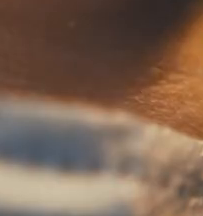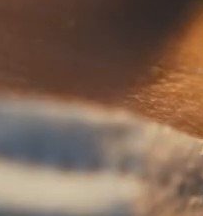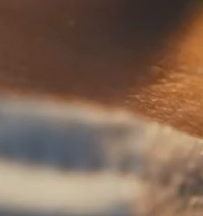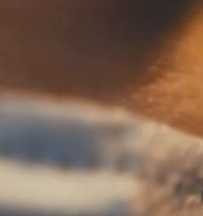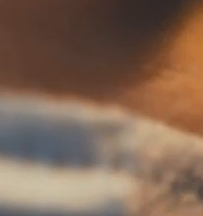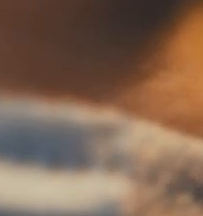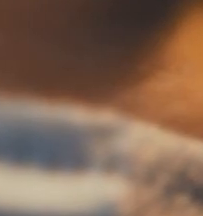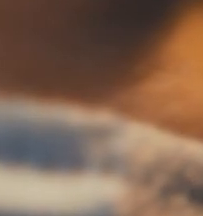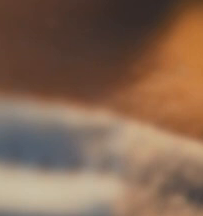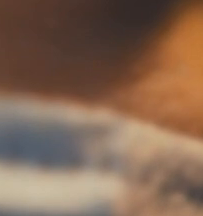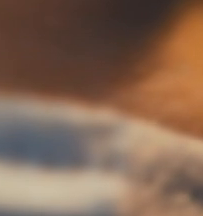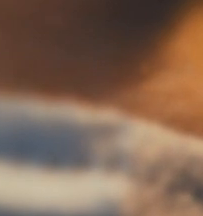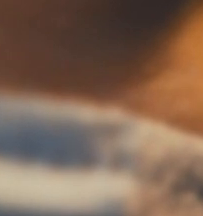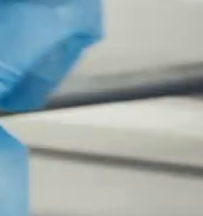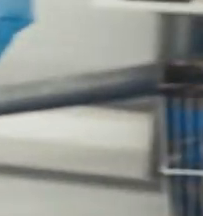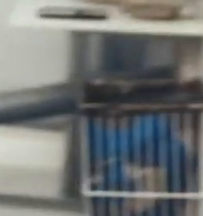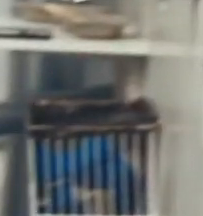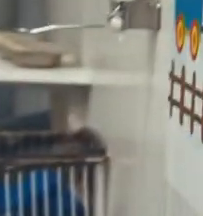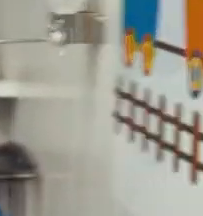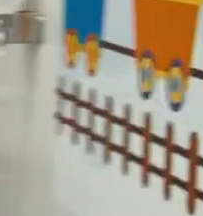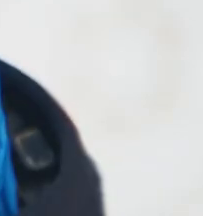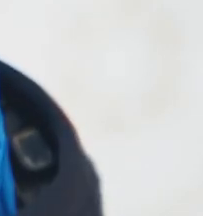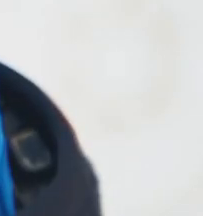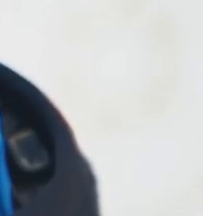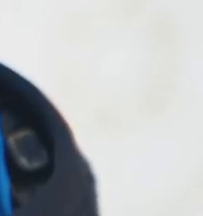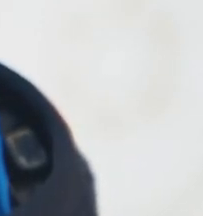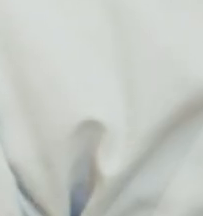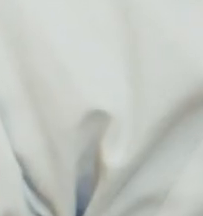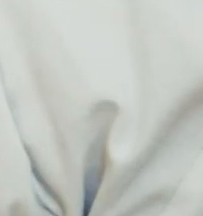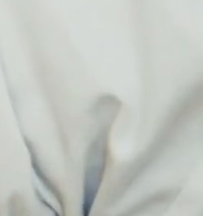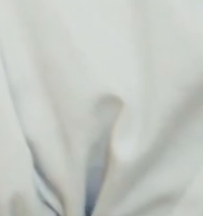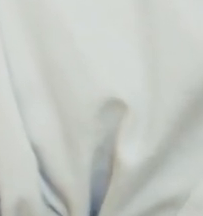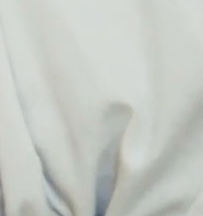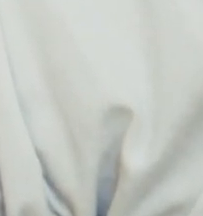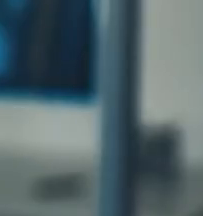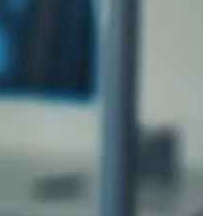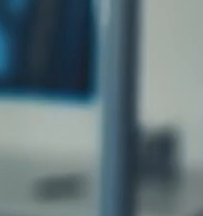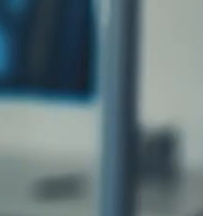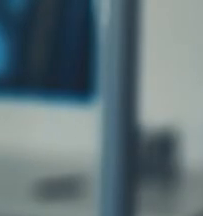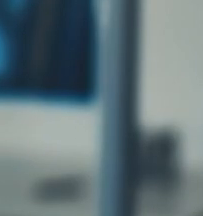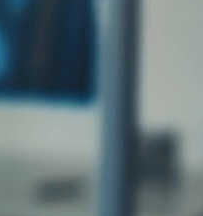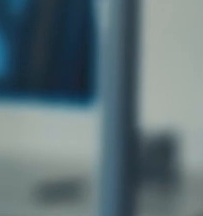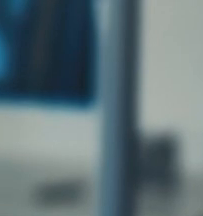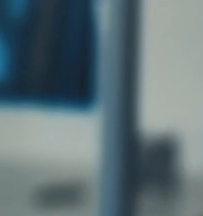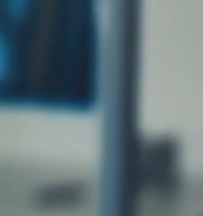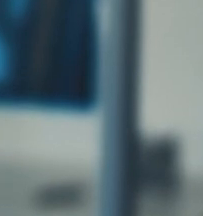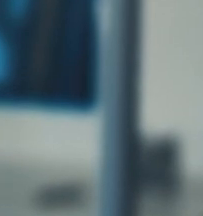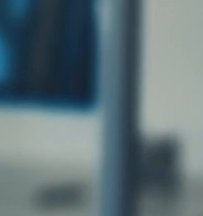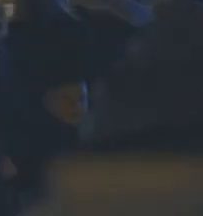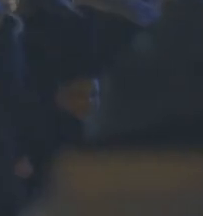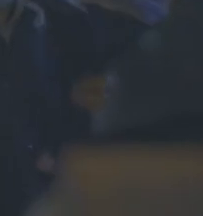también depende de ti. Que Castilla y León sea segura frente a la COVID, también depende de ti.